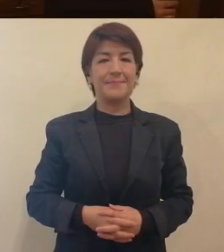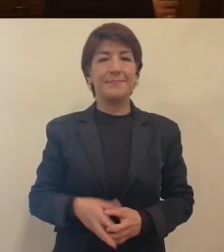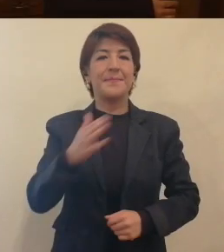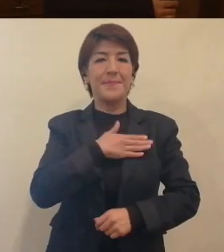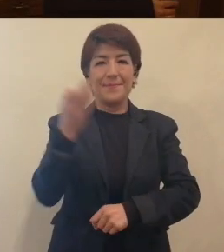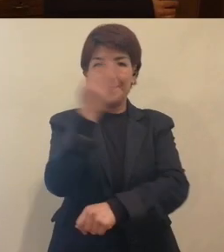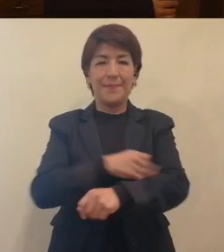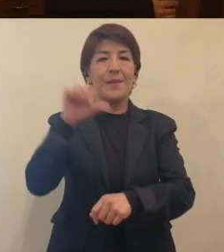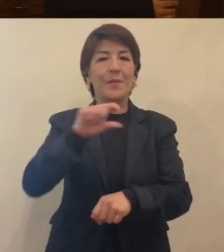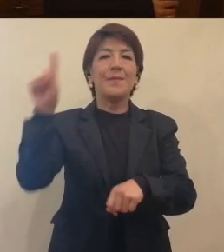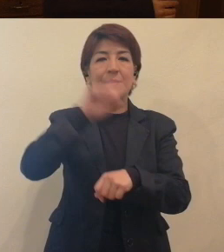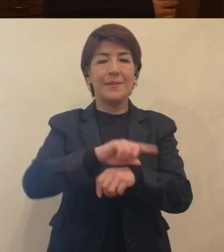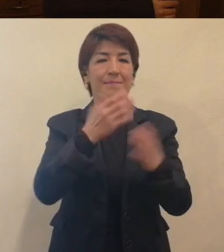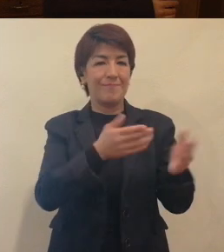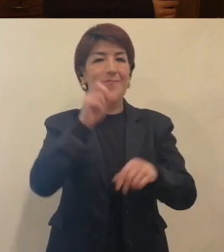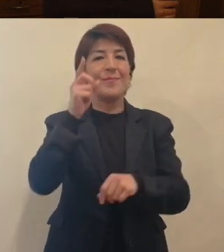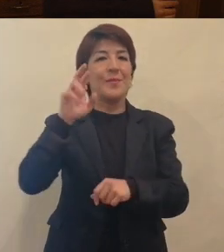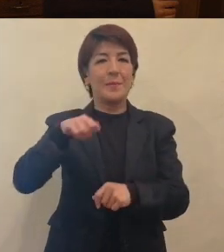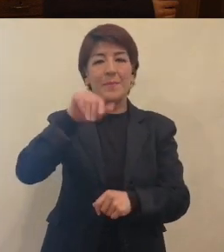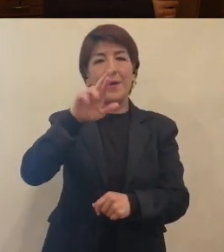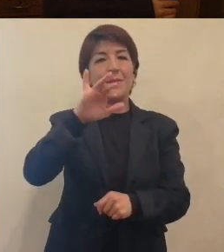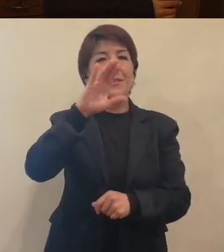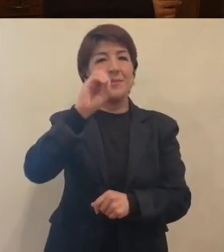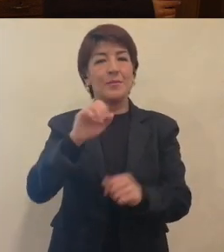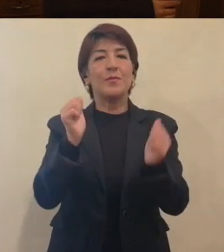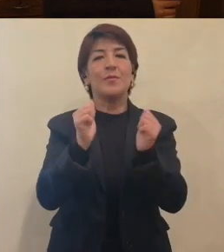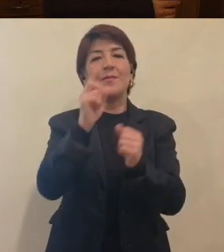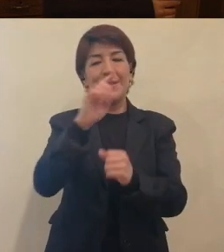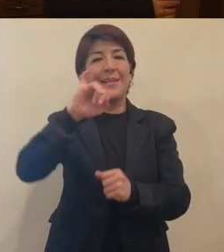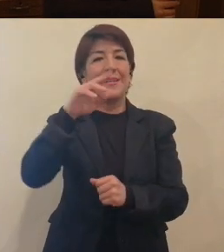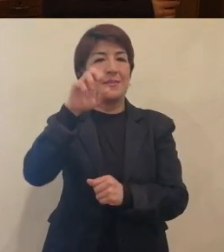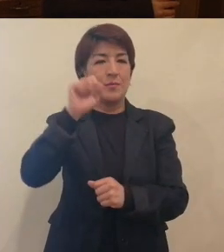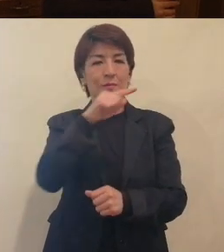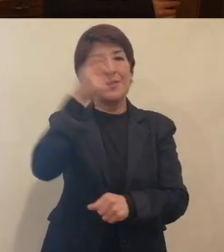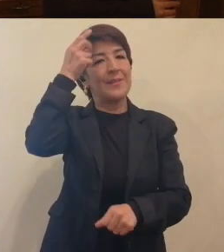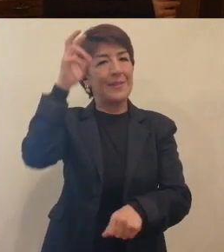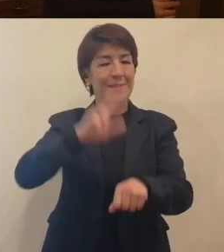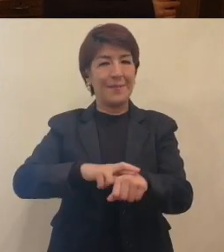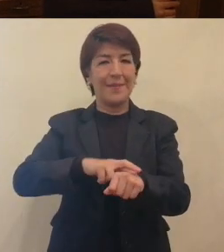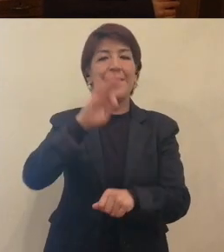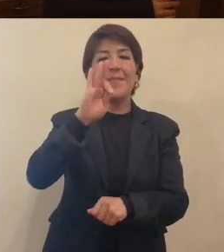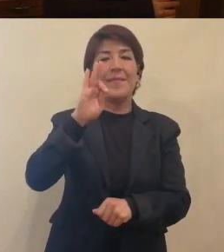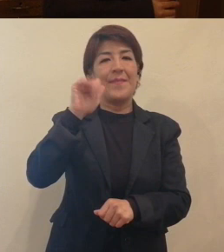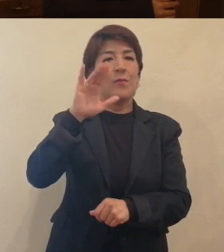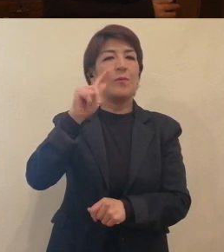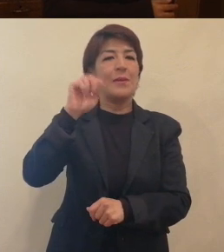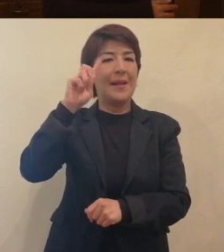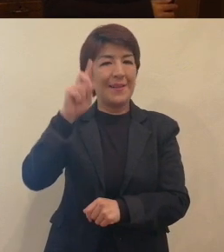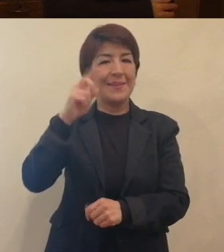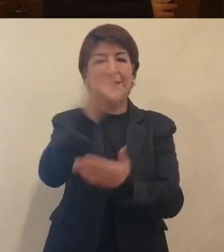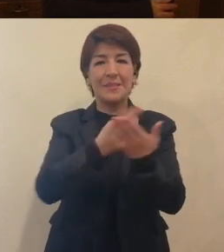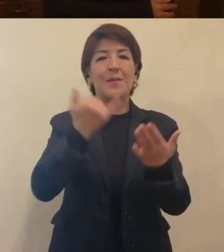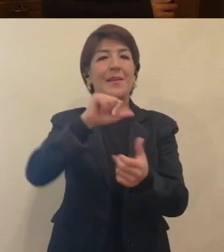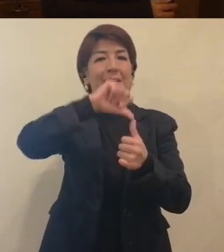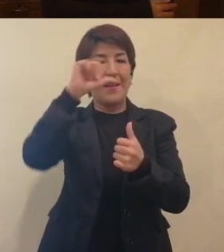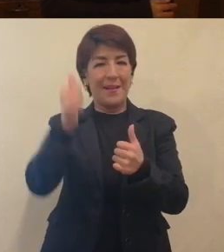Buenas tardes, el día de hoy nos encontramos con el doctor Mauricio de Jesús Juárez Servil, director de la Facultad de Arte y Diseño de la UNAM, la